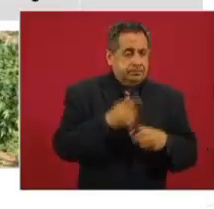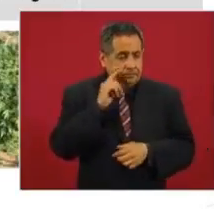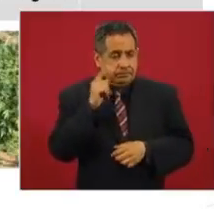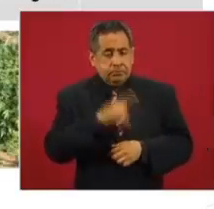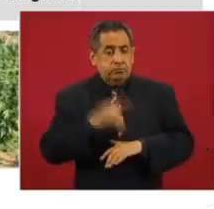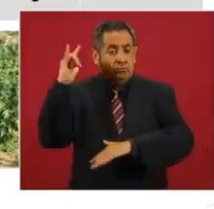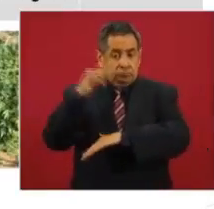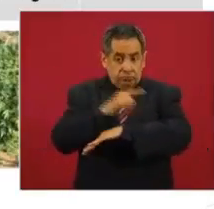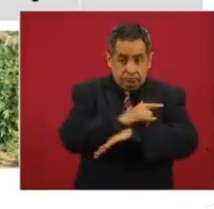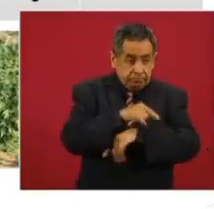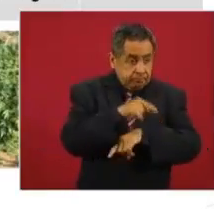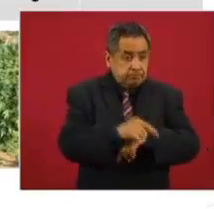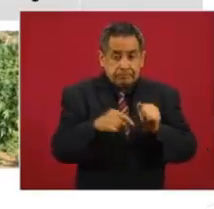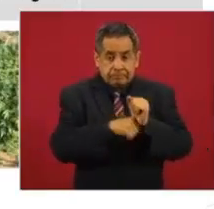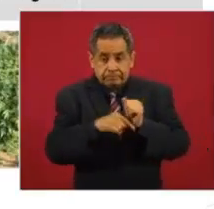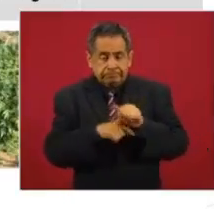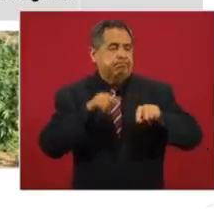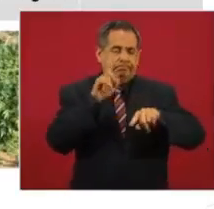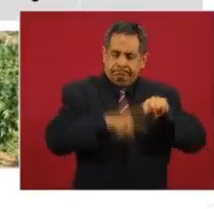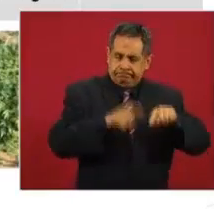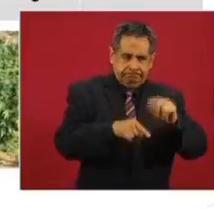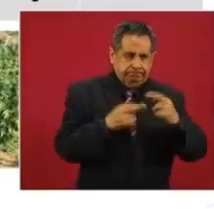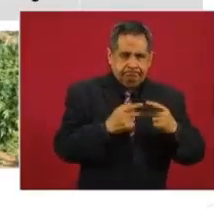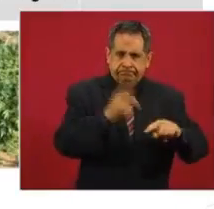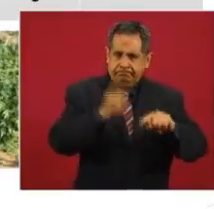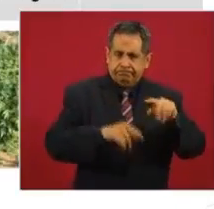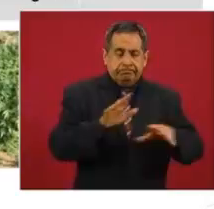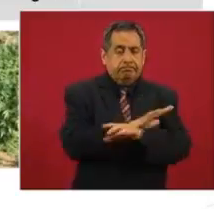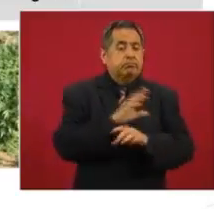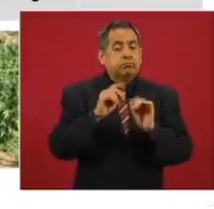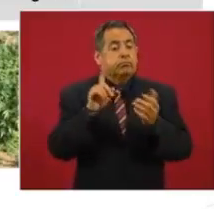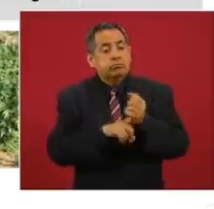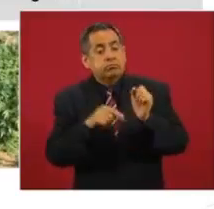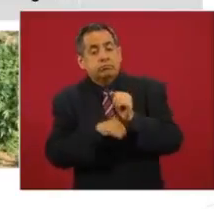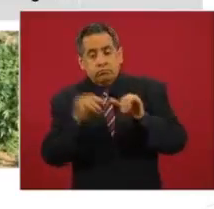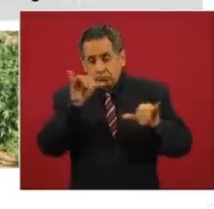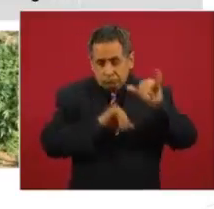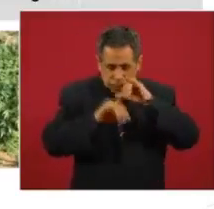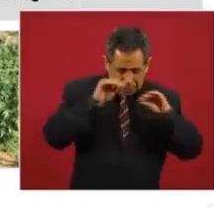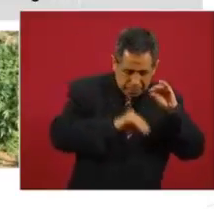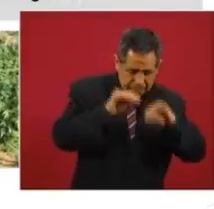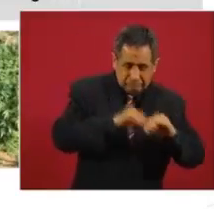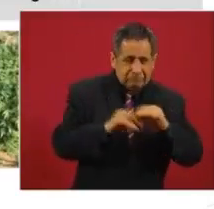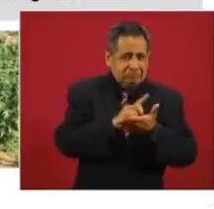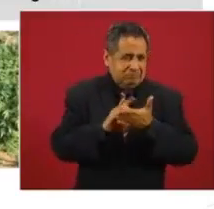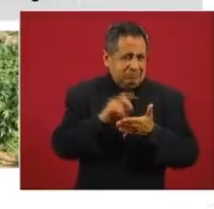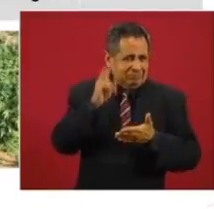pistas de aterrizaje, la localización también de laboratorios de drogas sintéticas,